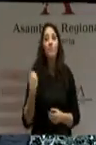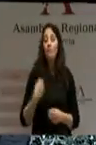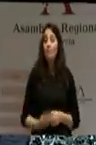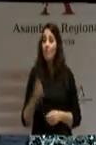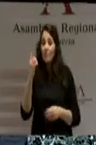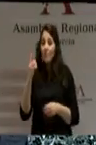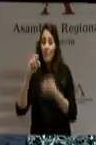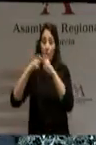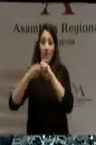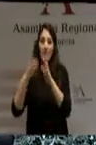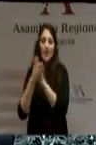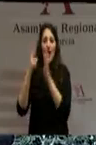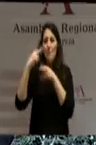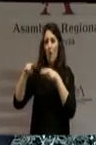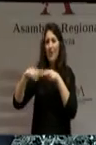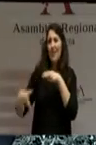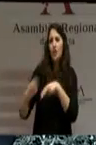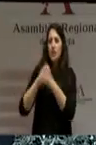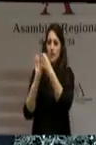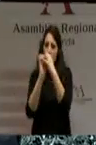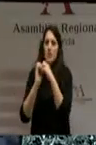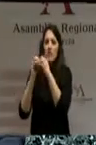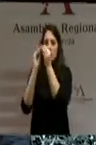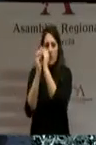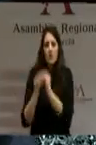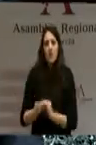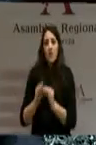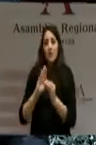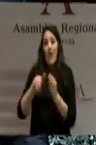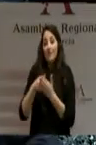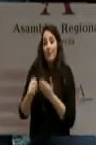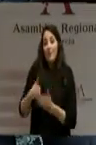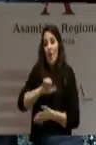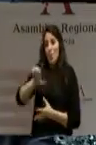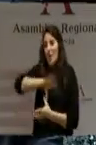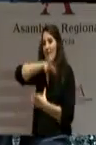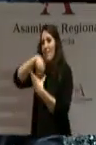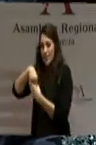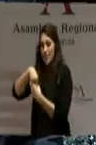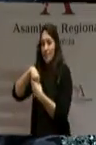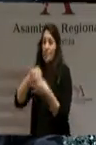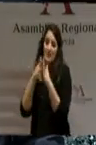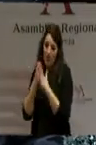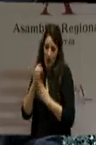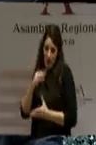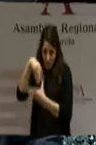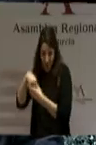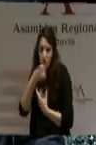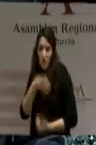marcan el devenir común de todas las regiones que integramos Europa, entre ellas, por supuesto, la nuestra.